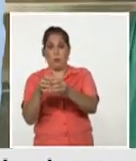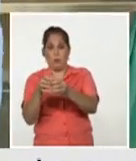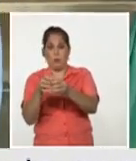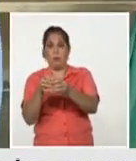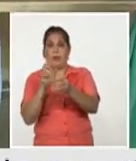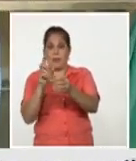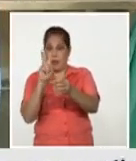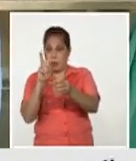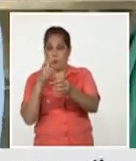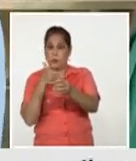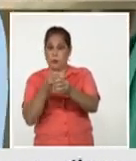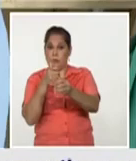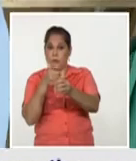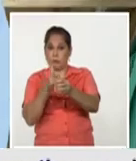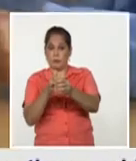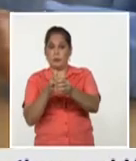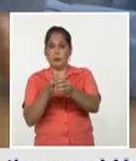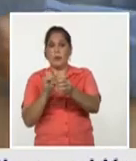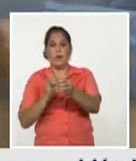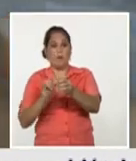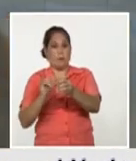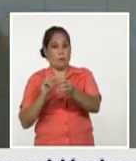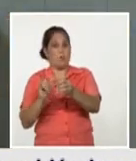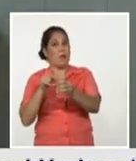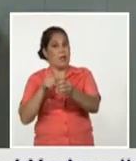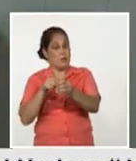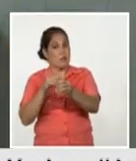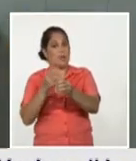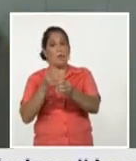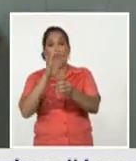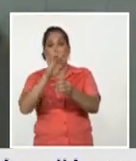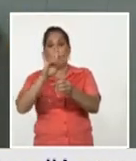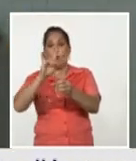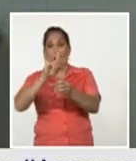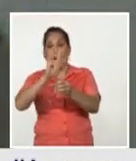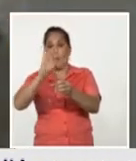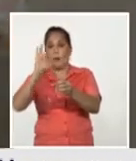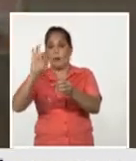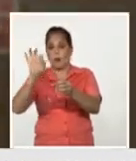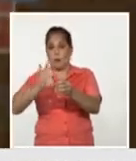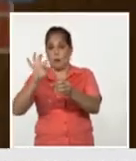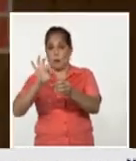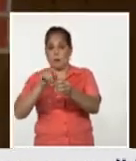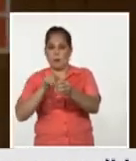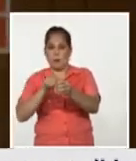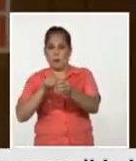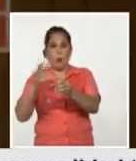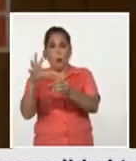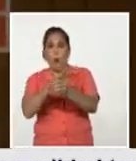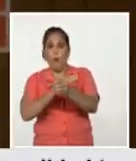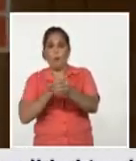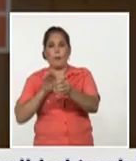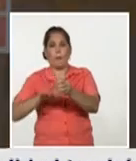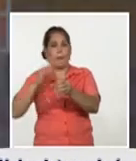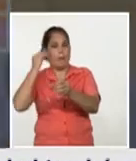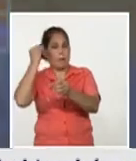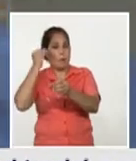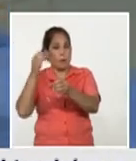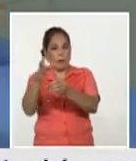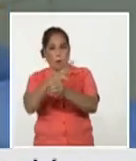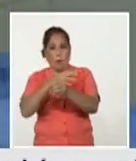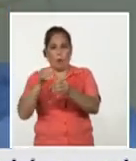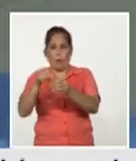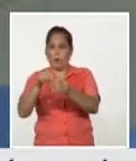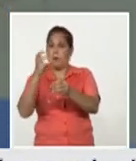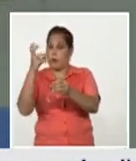dosis decirles que un dato muy alentador es que eso representó el 97,28% del total esperado de completamiento de los sujetos eso es una